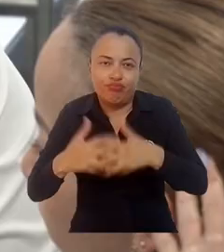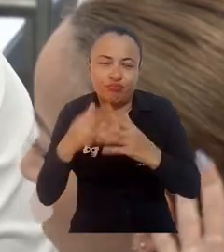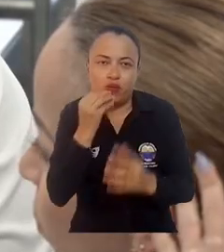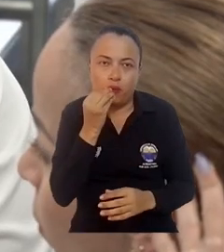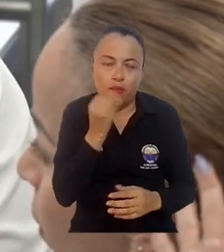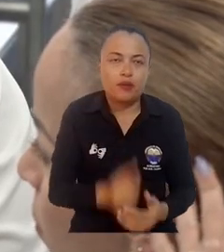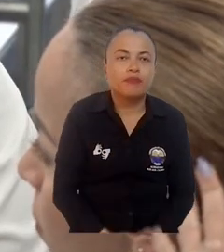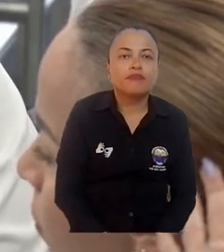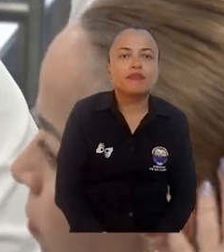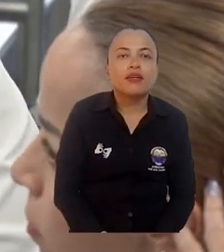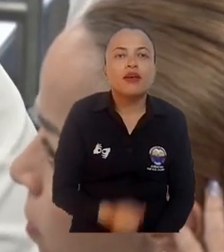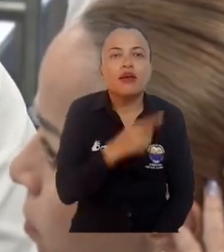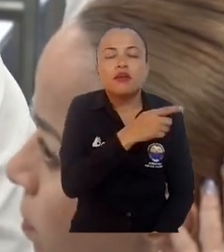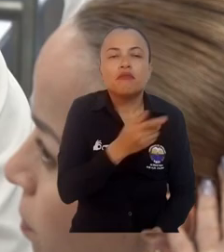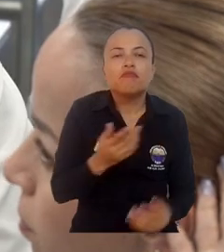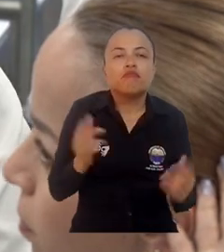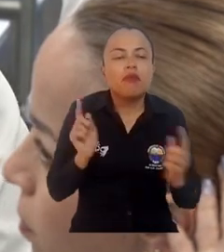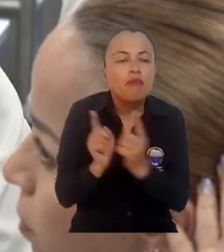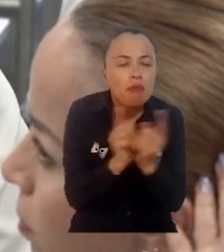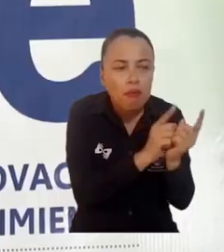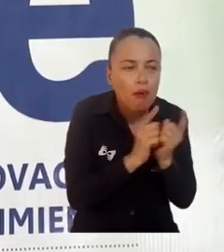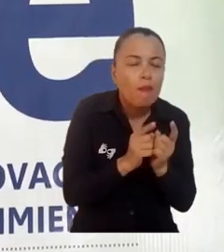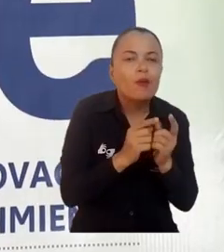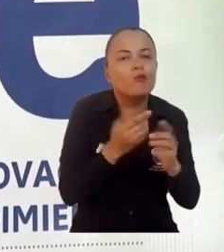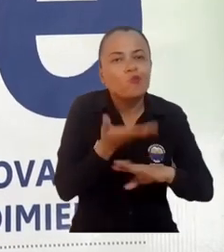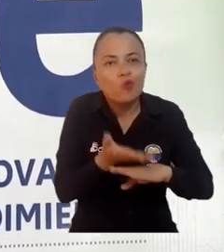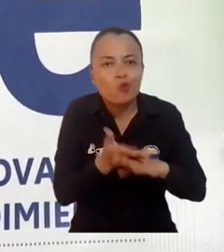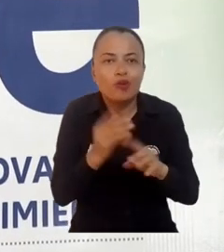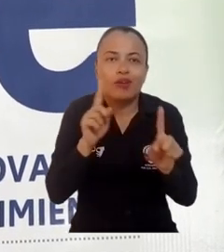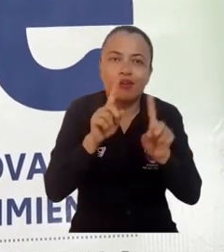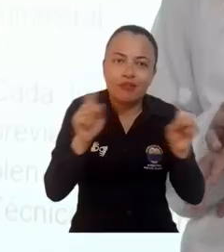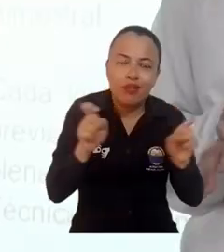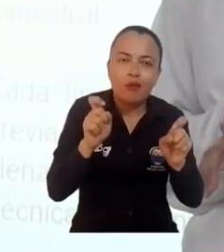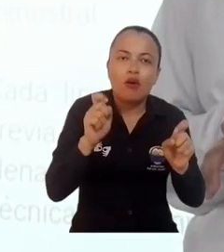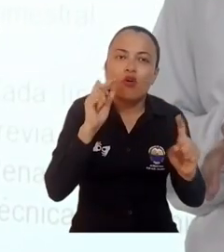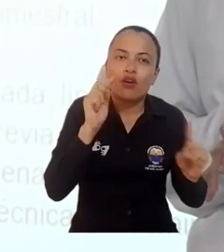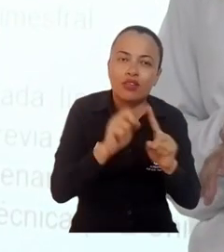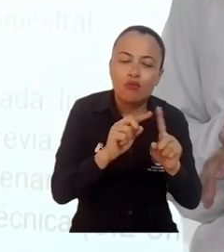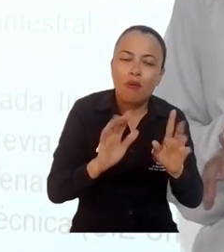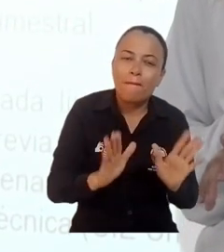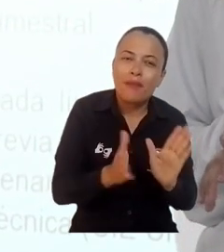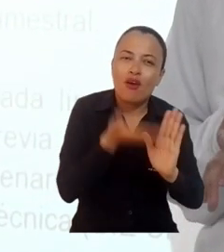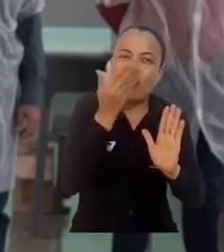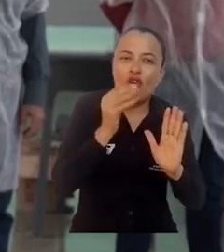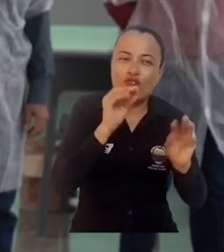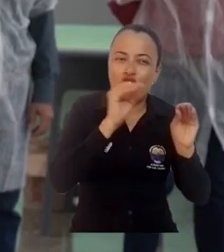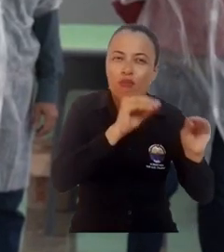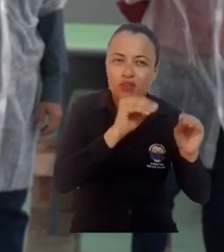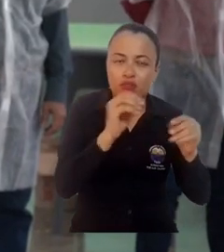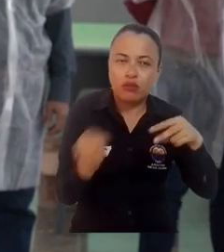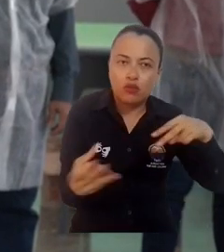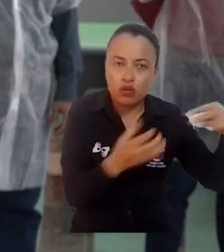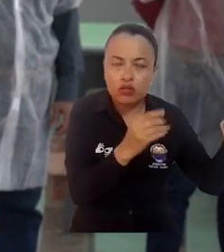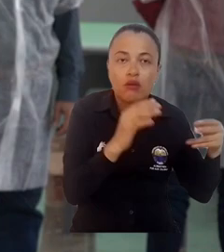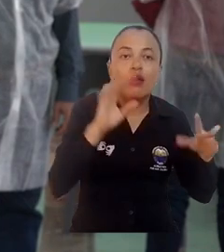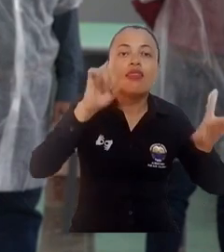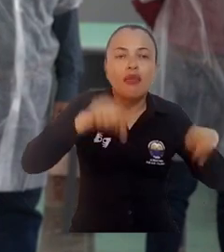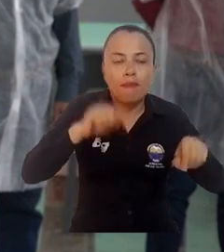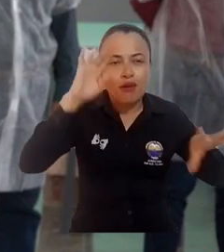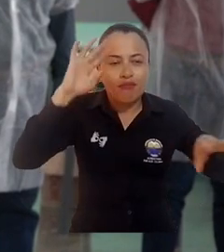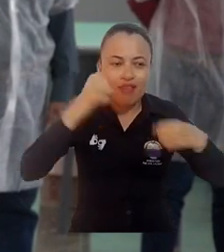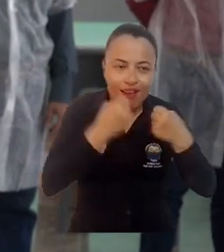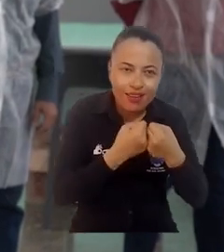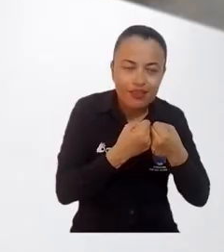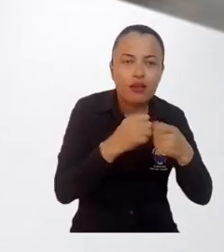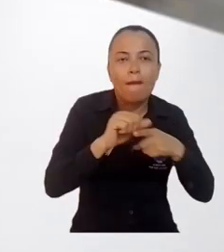permitió analizar propuestas enfocadas al mejoramiento de la formación educativa, generación de alianzas, prácticas profesionales, entre